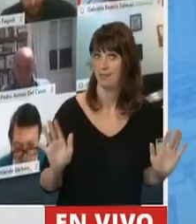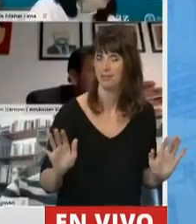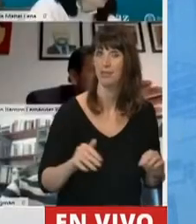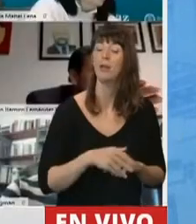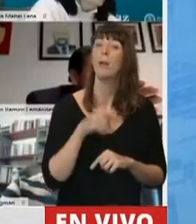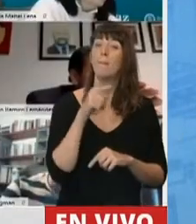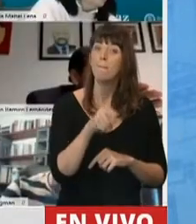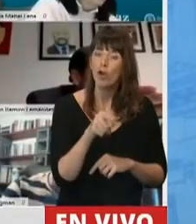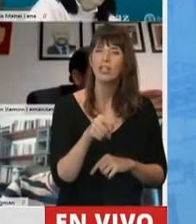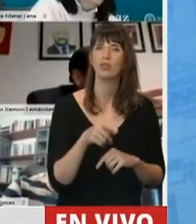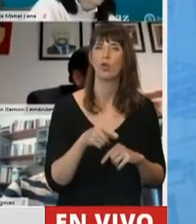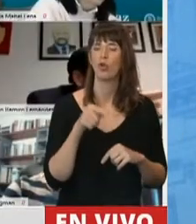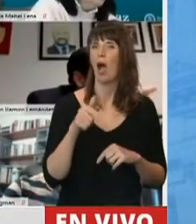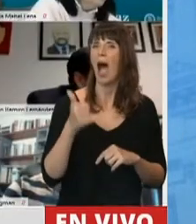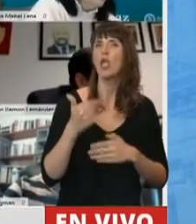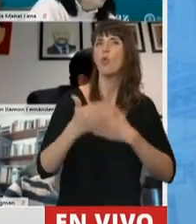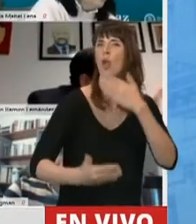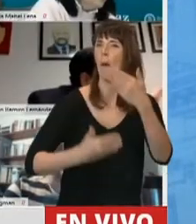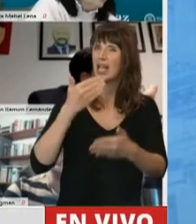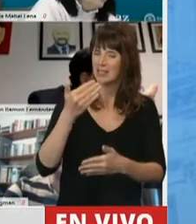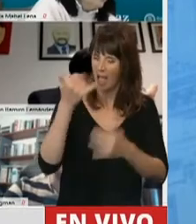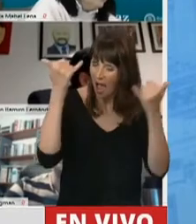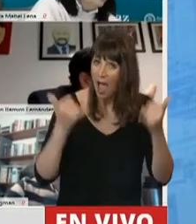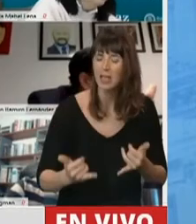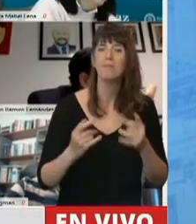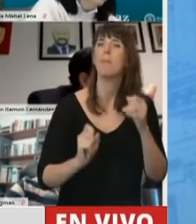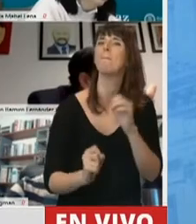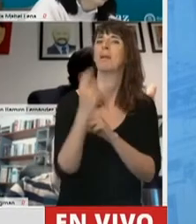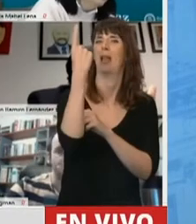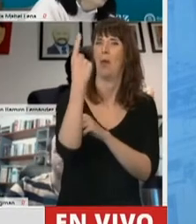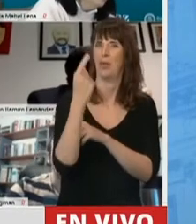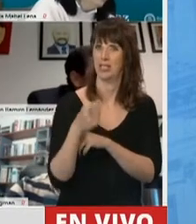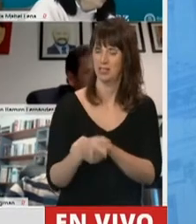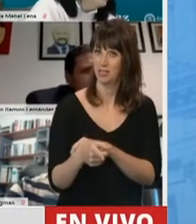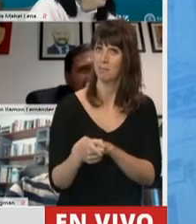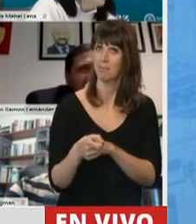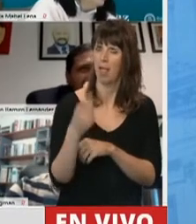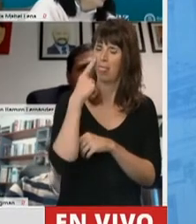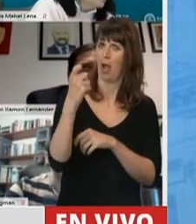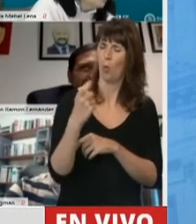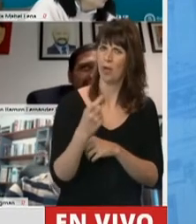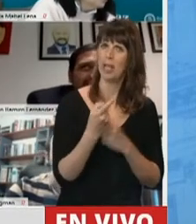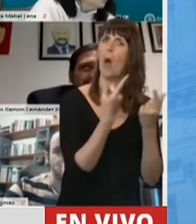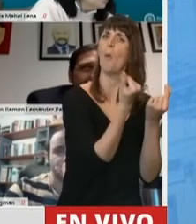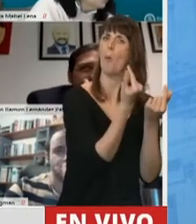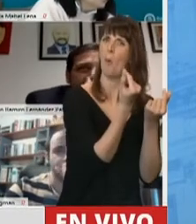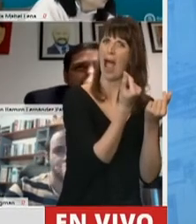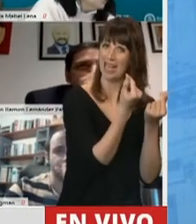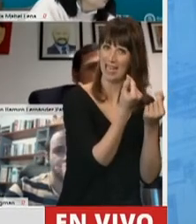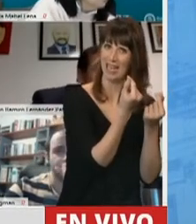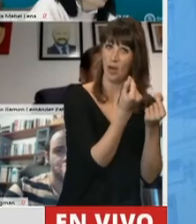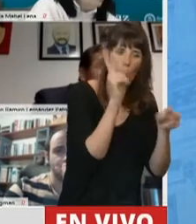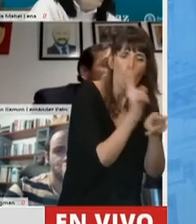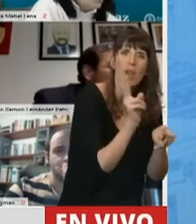estamos avanzando y abriendo la puerta por primera vez a ratificar el valor de las tareas de cuidado en